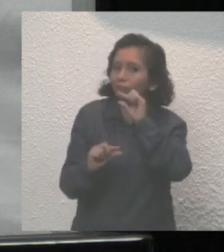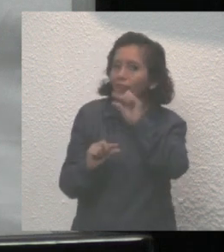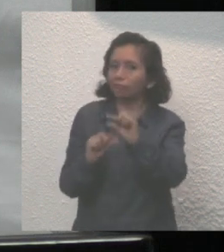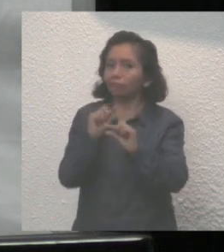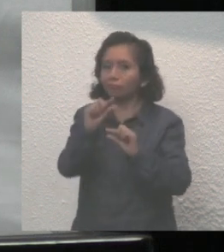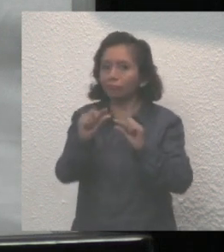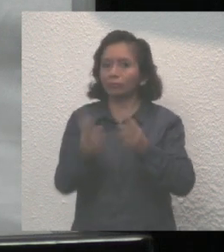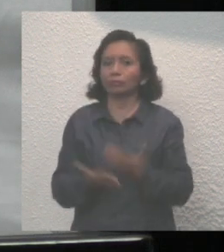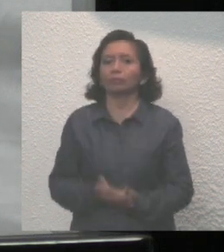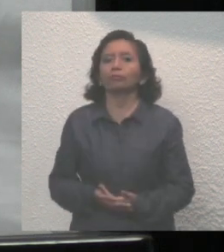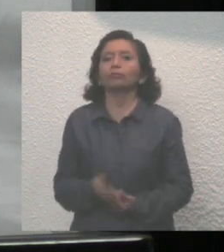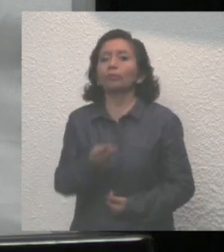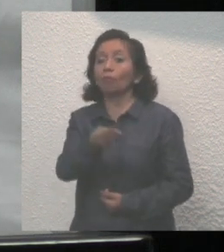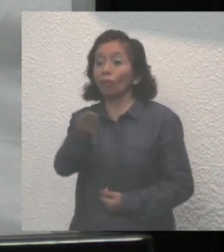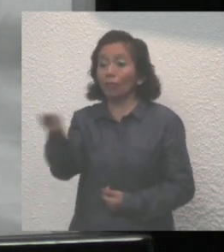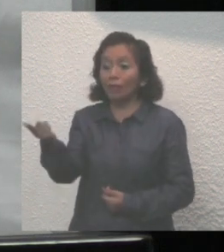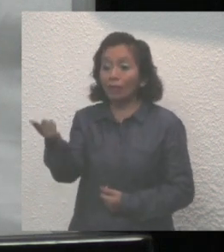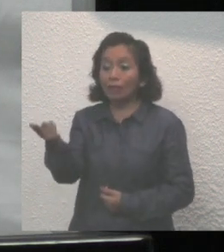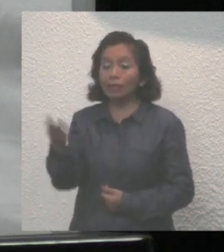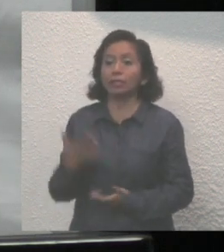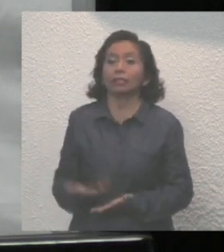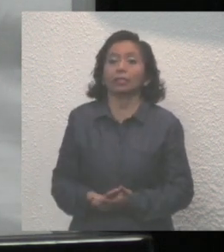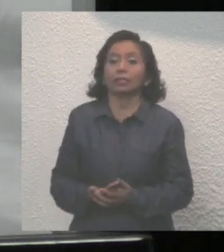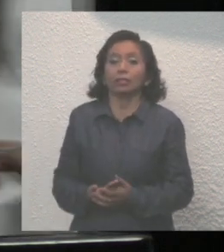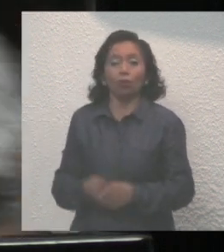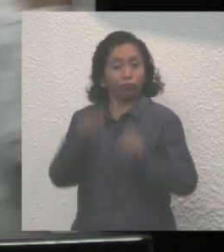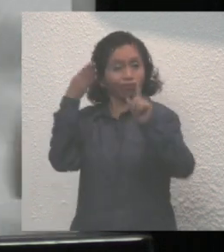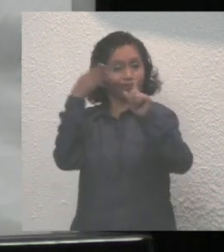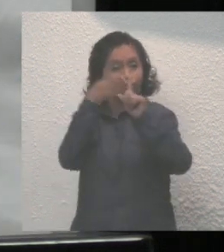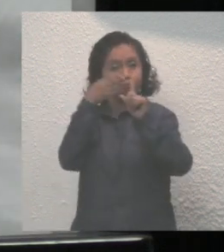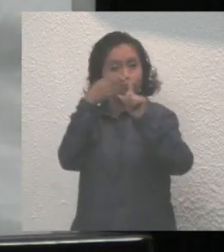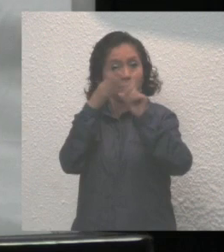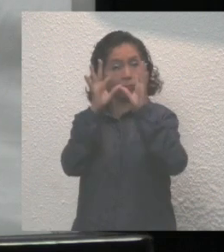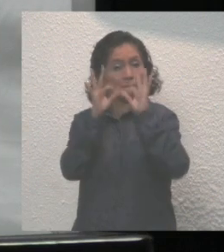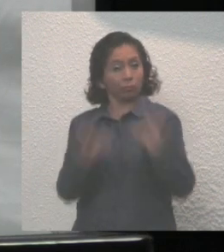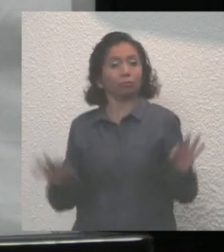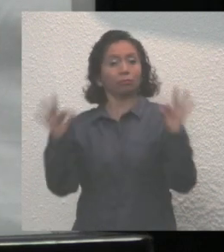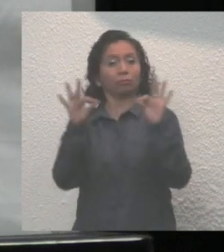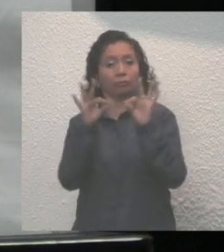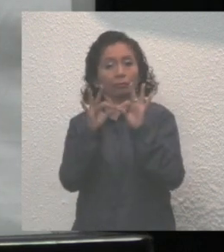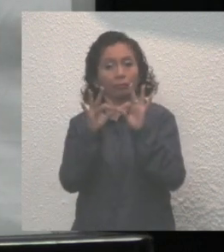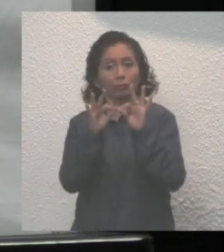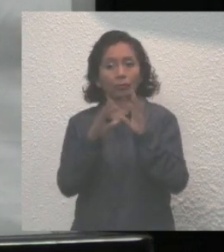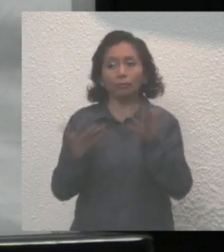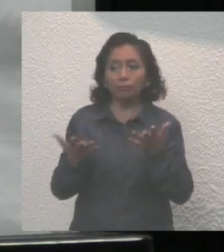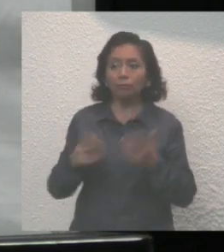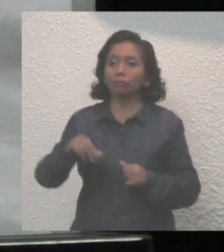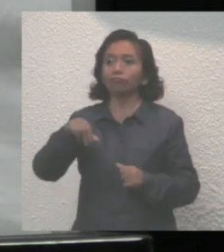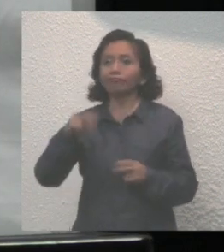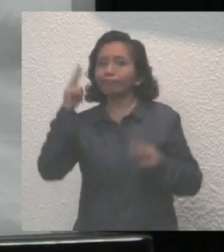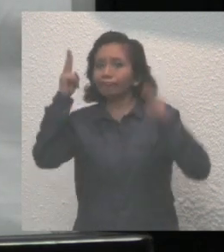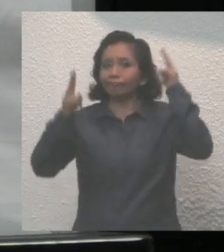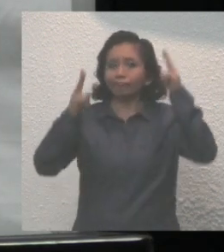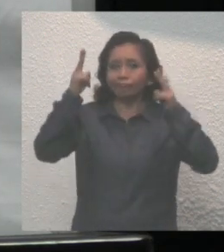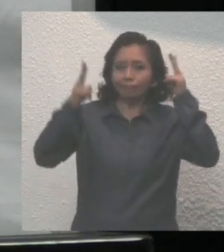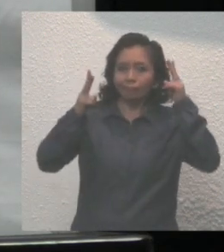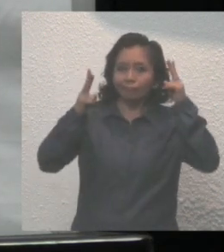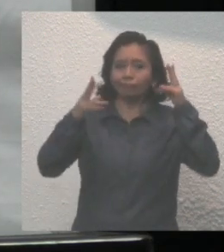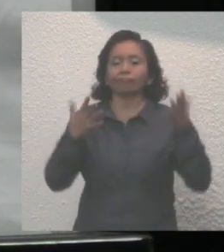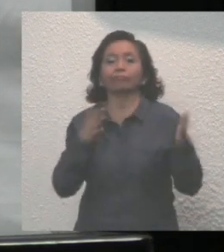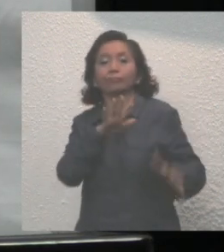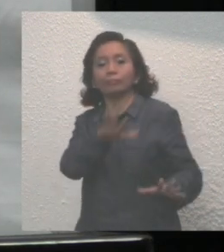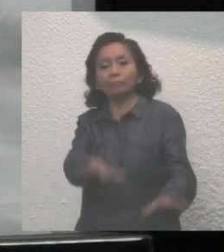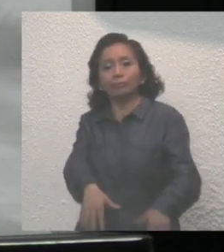Tiene usted un gran compromiso con la ciudadanía y con quienes nos visitan para salvaguardar